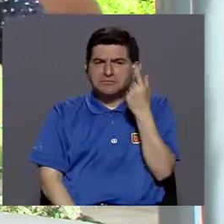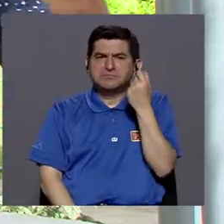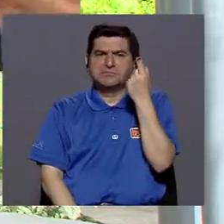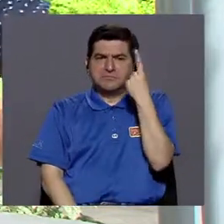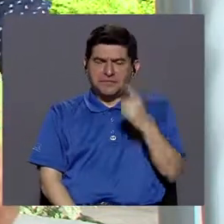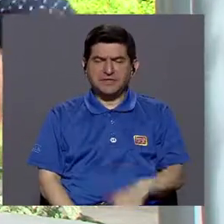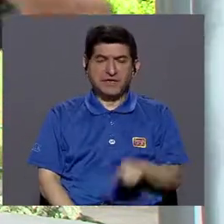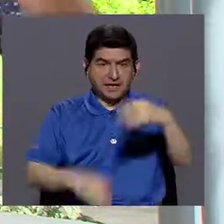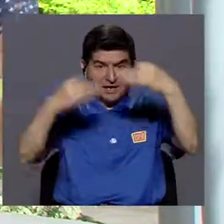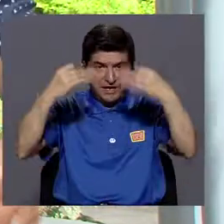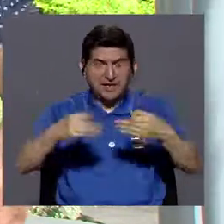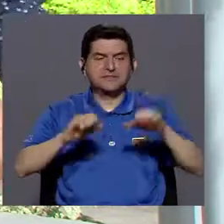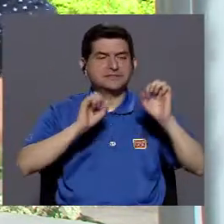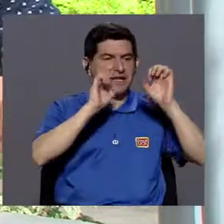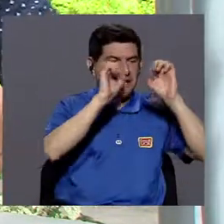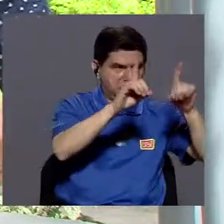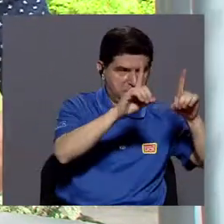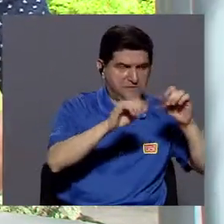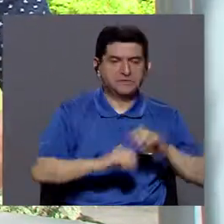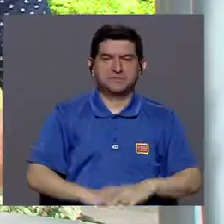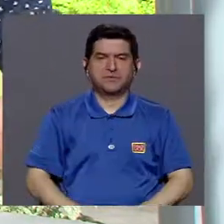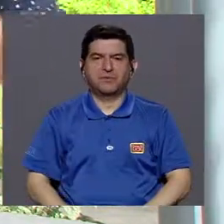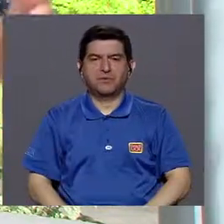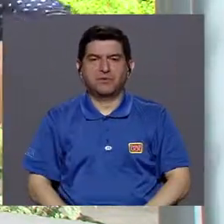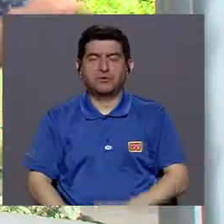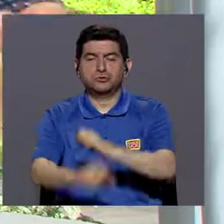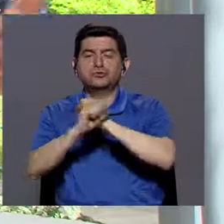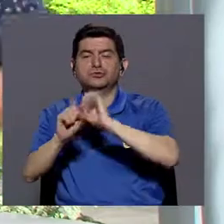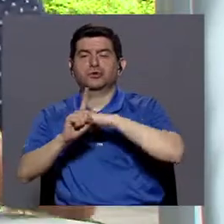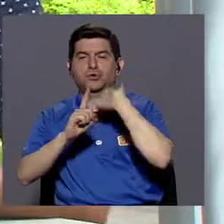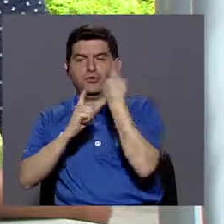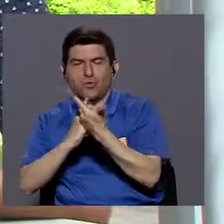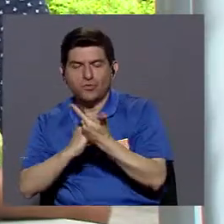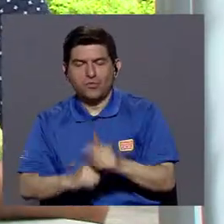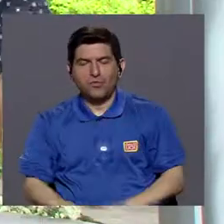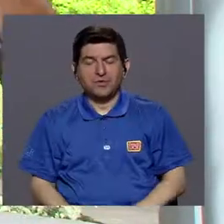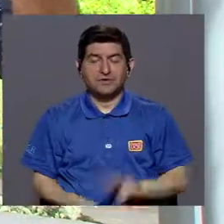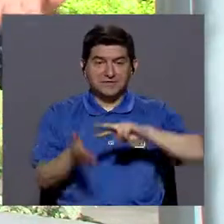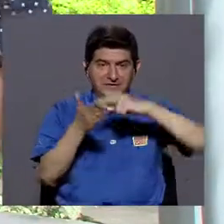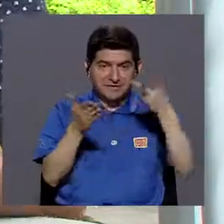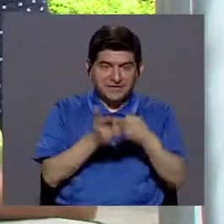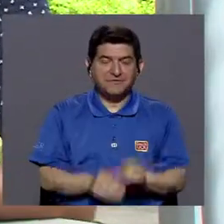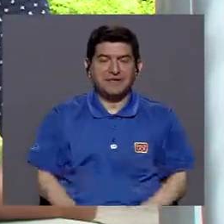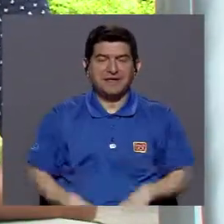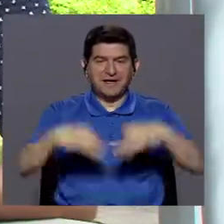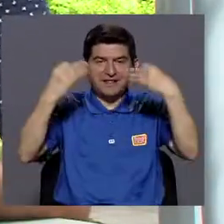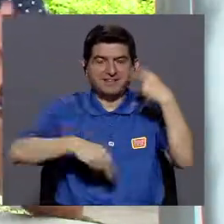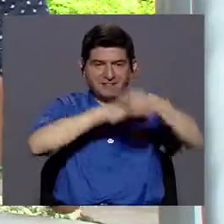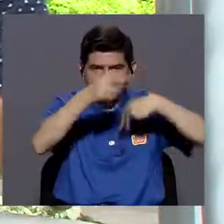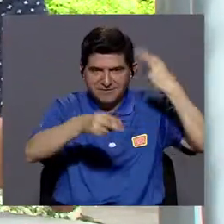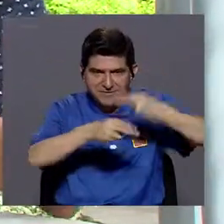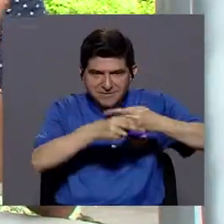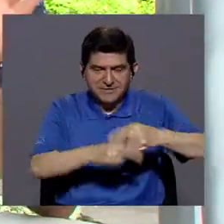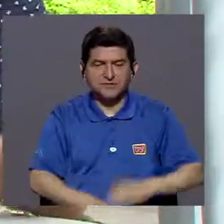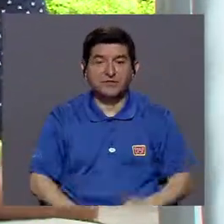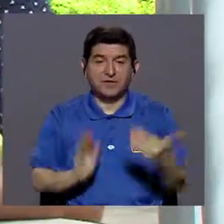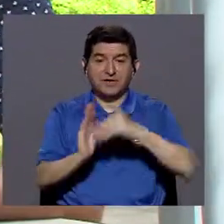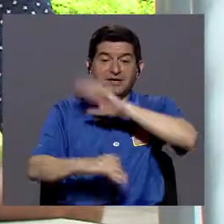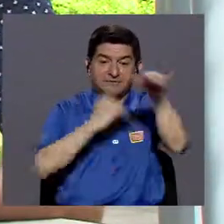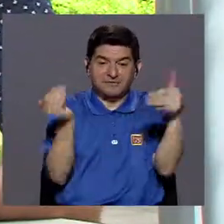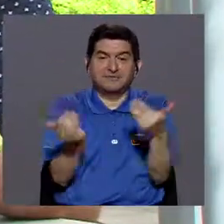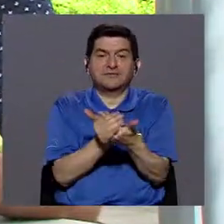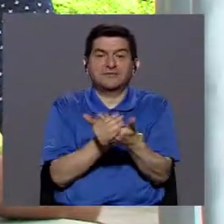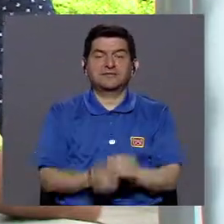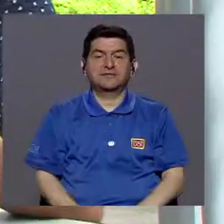medidas como la educación, la de seguro social y demás son medidas universales, al final de cuentas nos va a afectar a todos,